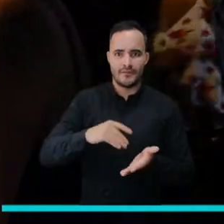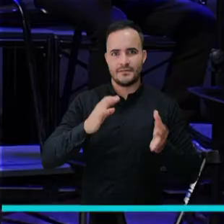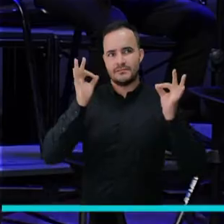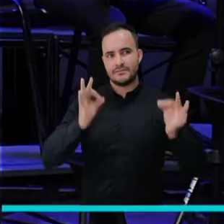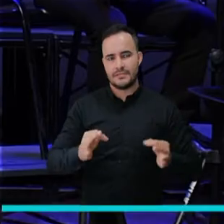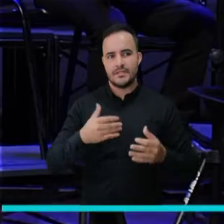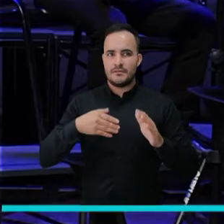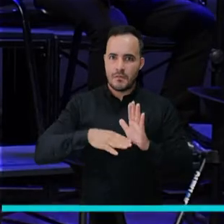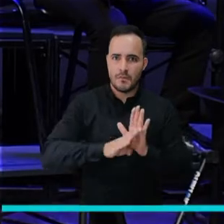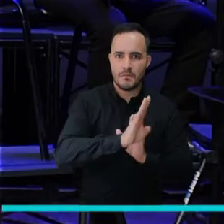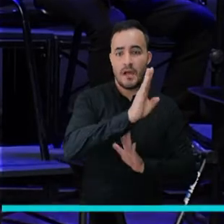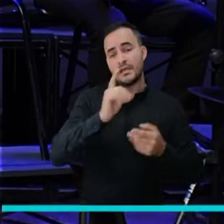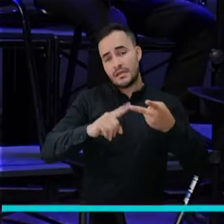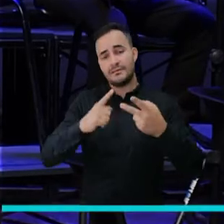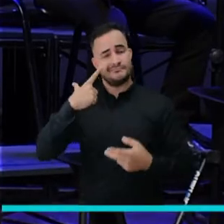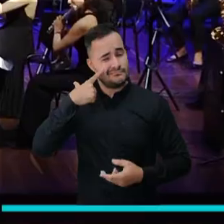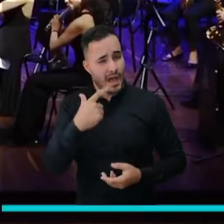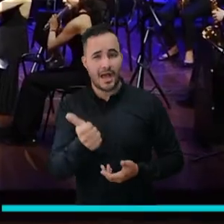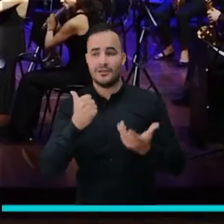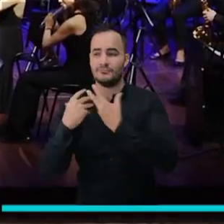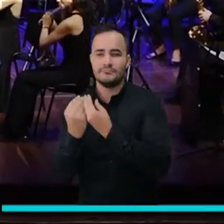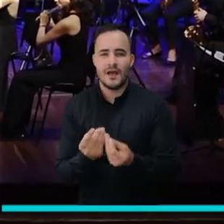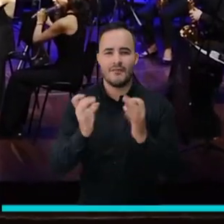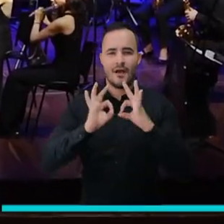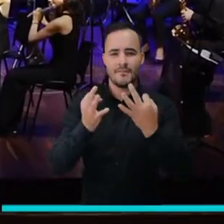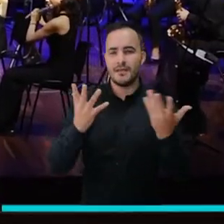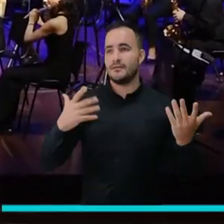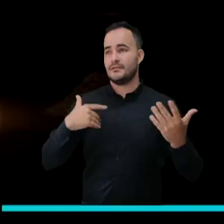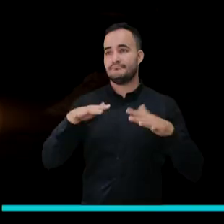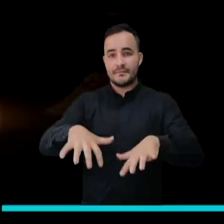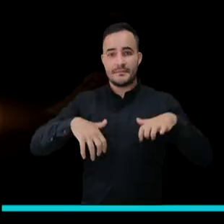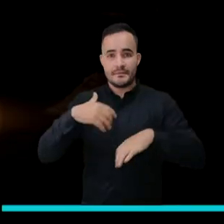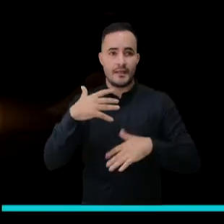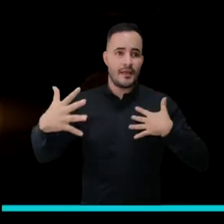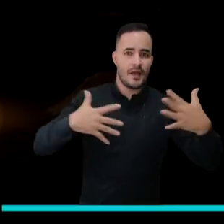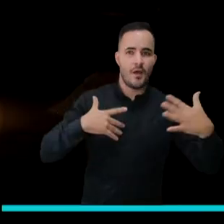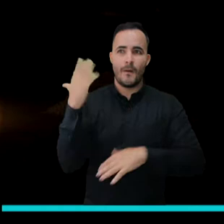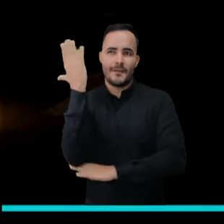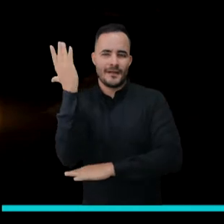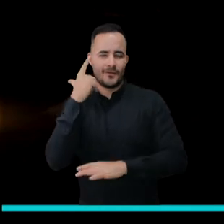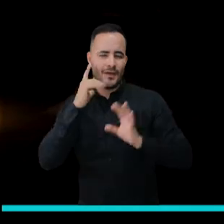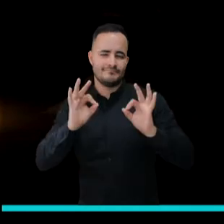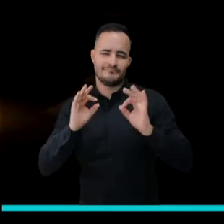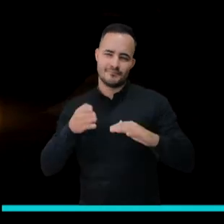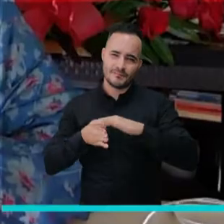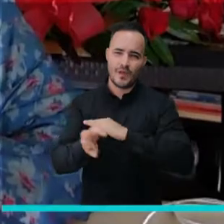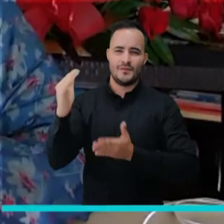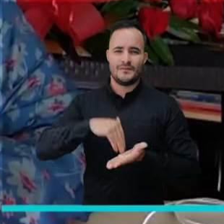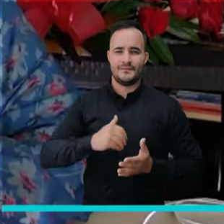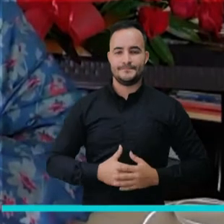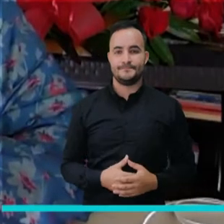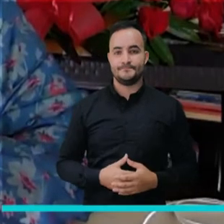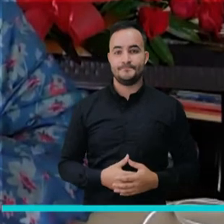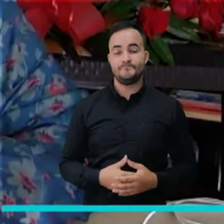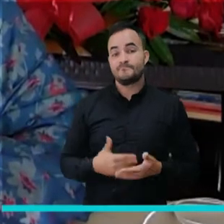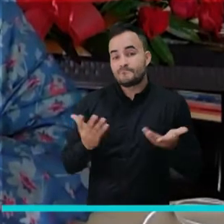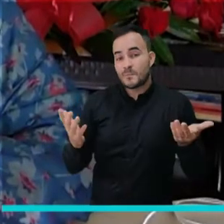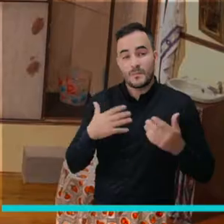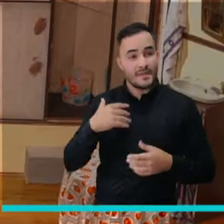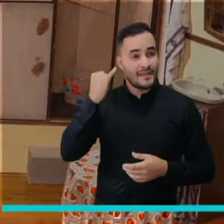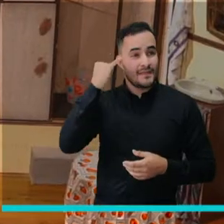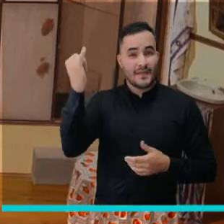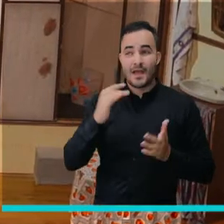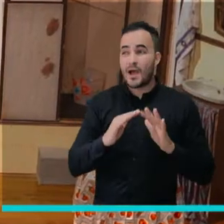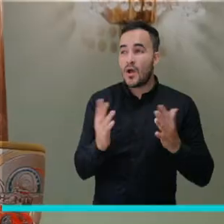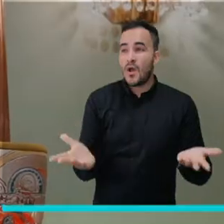bacano nuevamente compartir en familia, en los espacios de teatro, viendo buenas películas. La única manera de que podamos